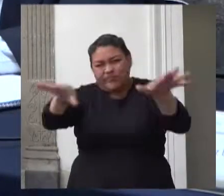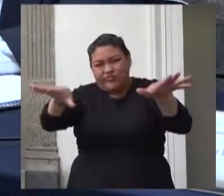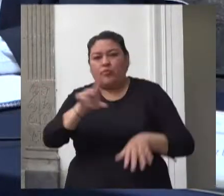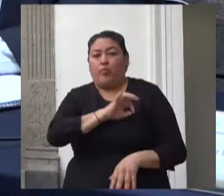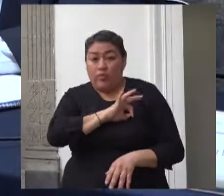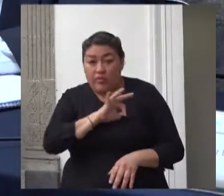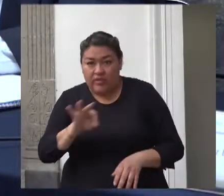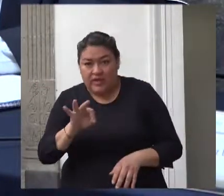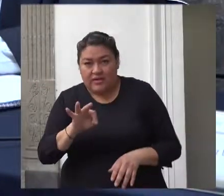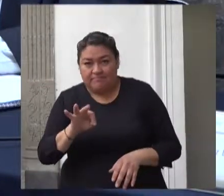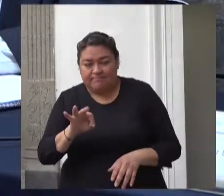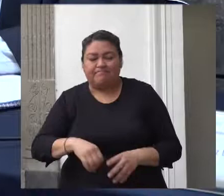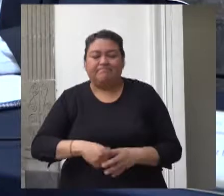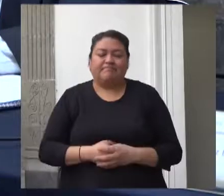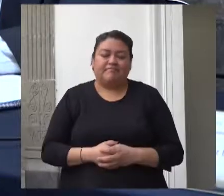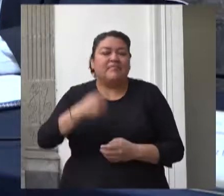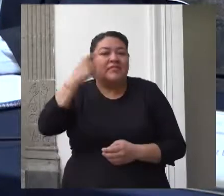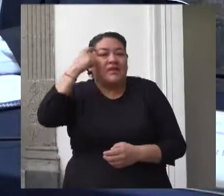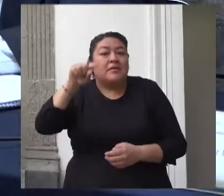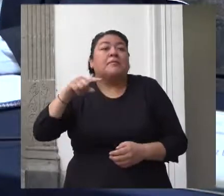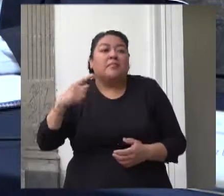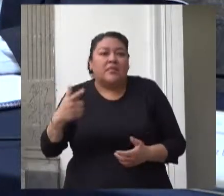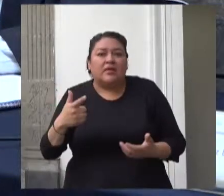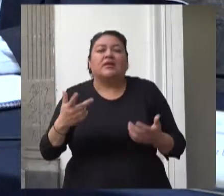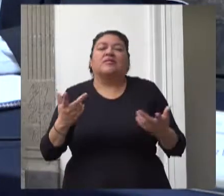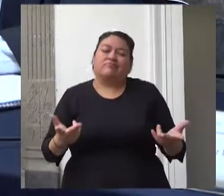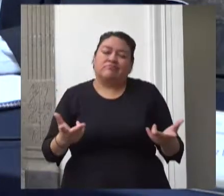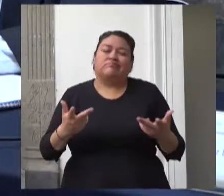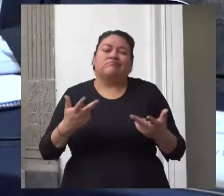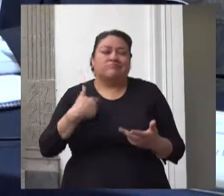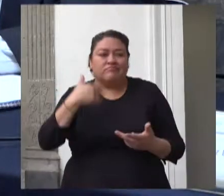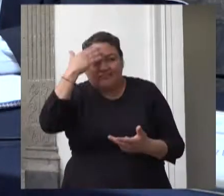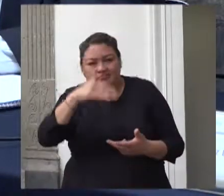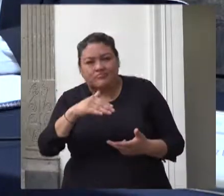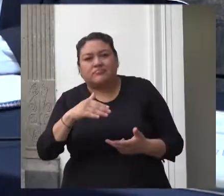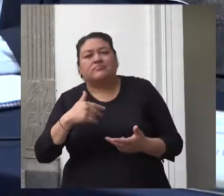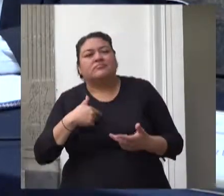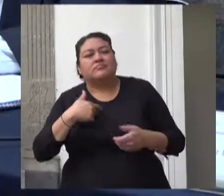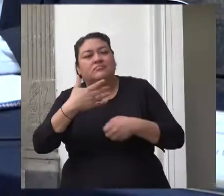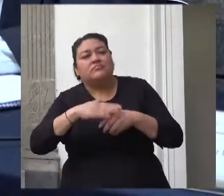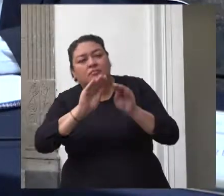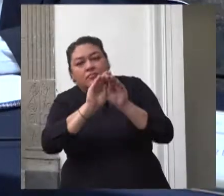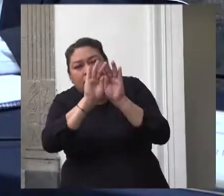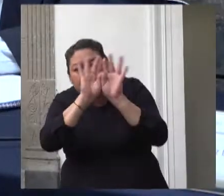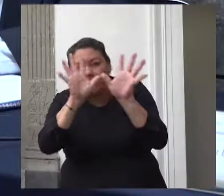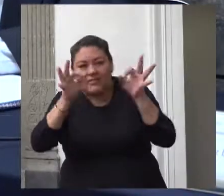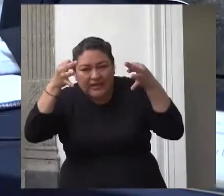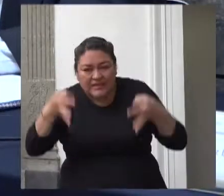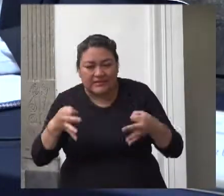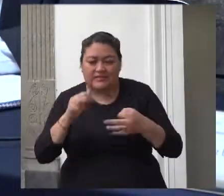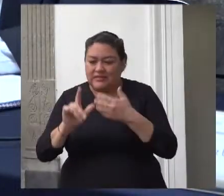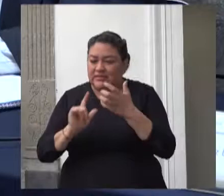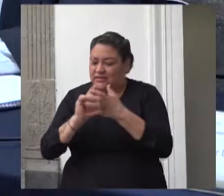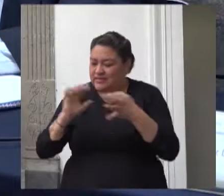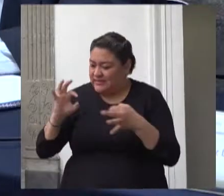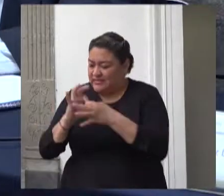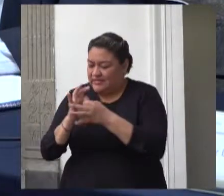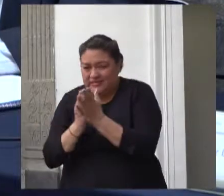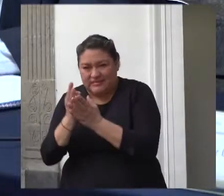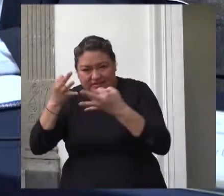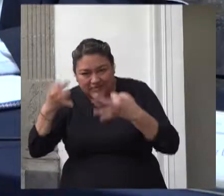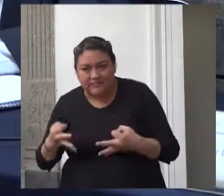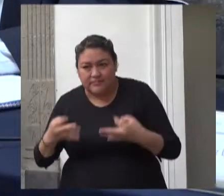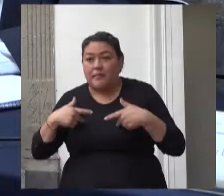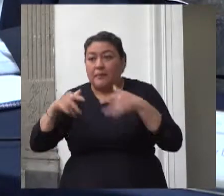de la Federación a fin de brindar apoyo a fin de brindar mayor certeza jurídica a las personas